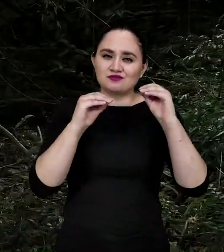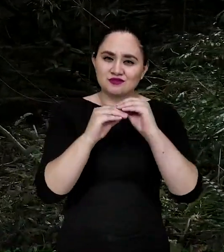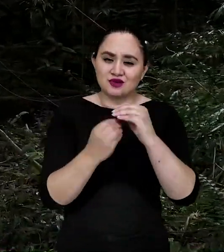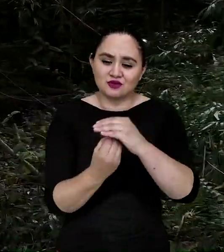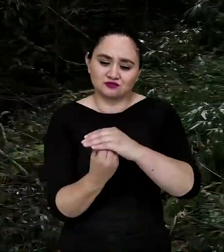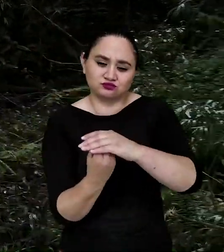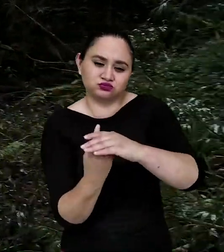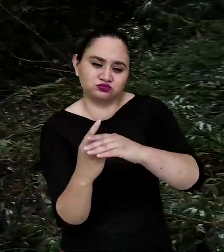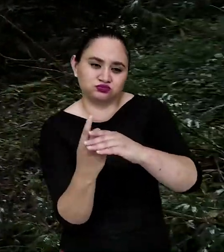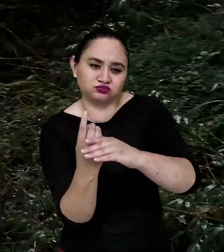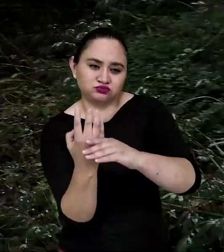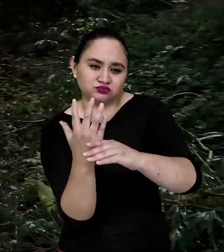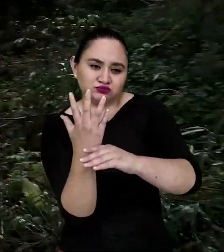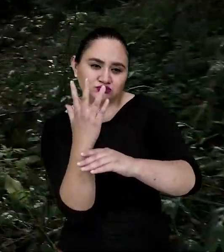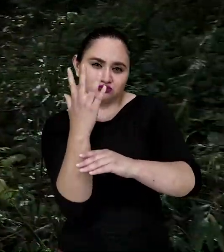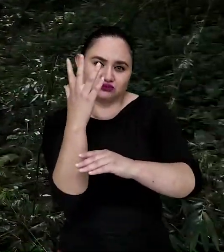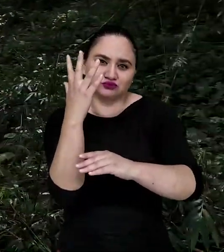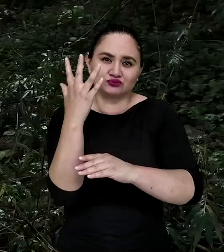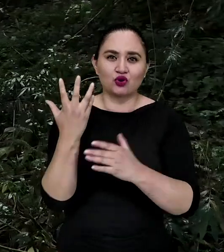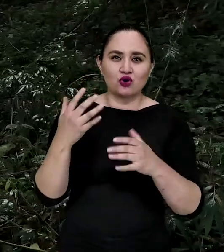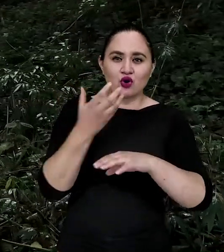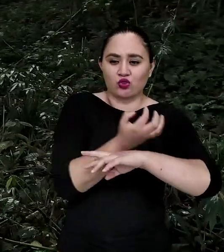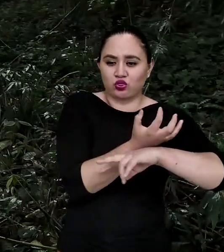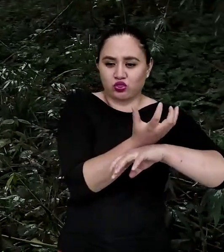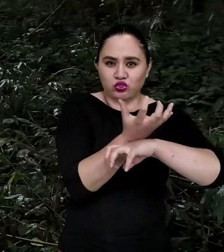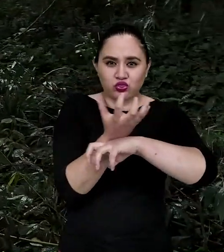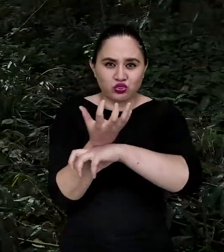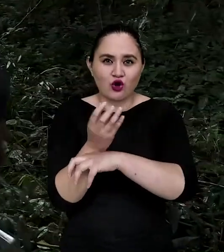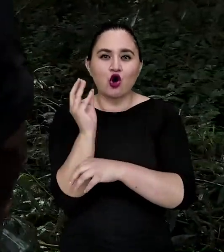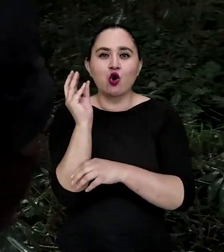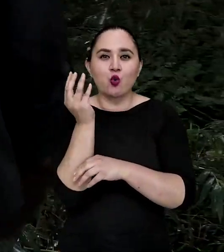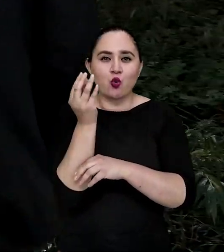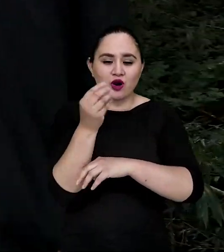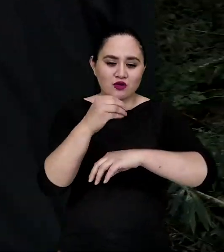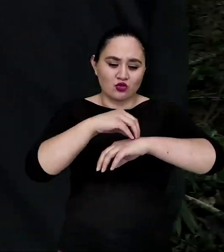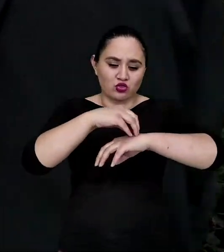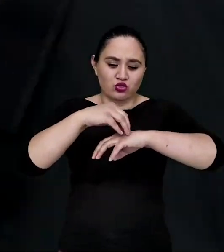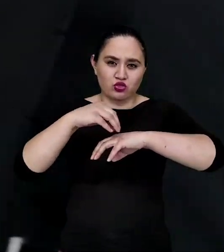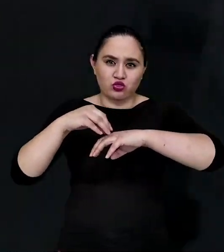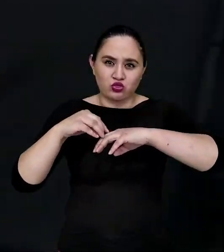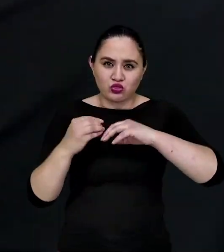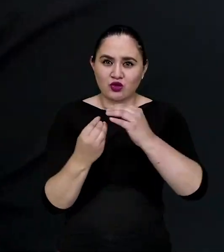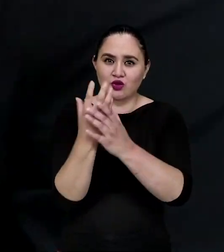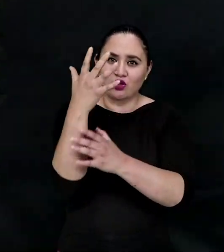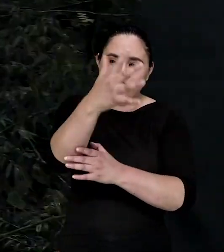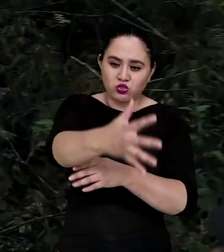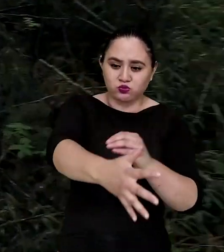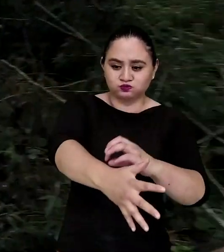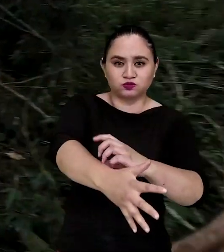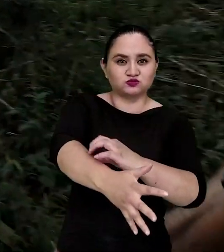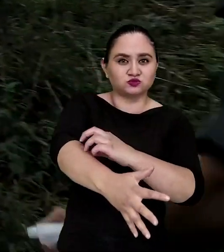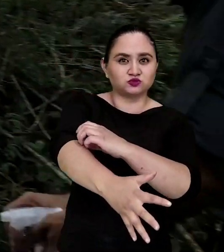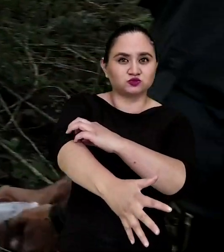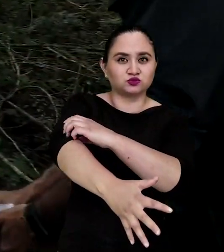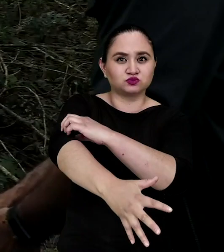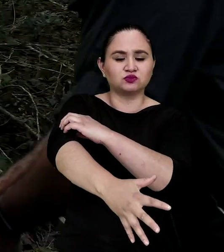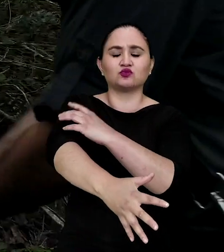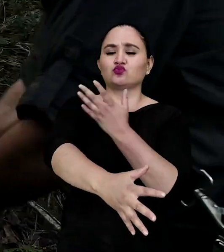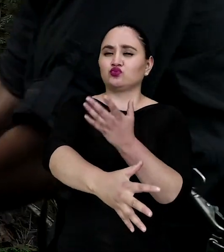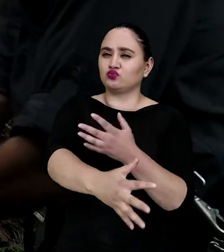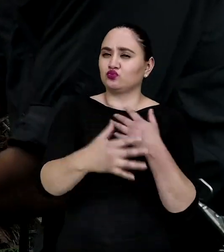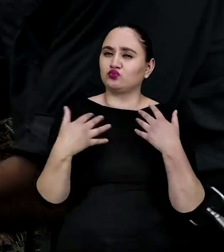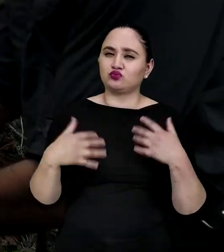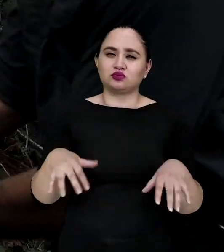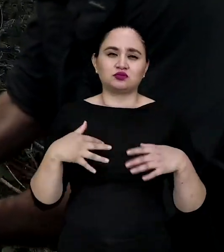nuevas plantas, hongos, los insectos ponen sus huevos en la corteza, se alimentan de la madera podrida. En fin,